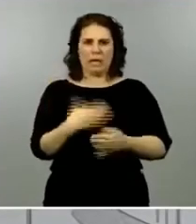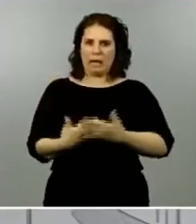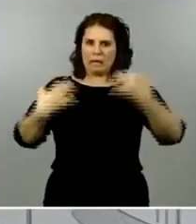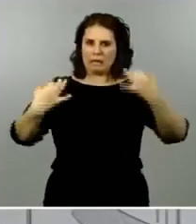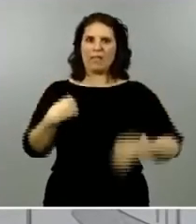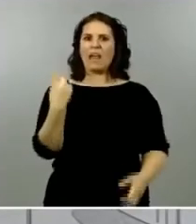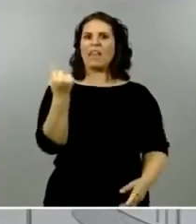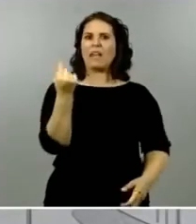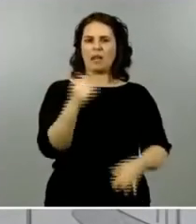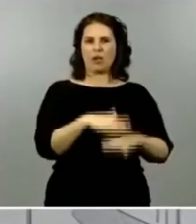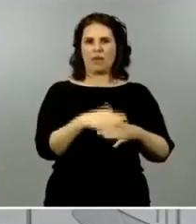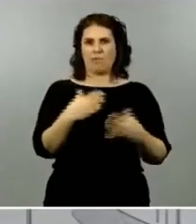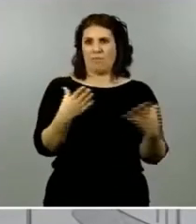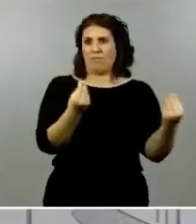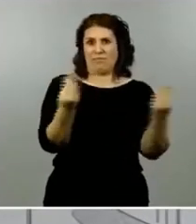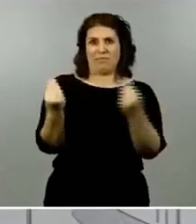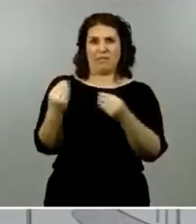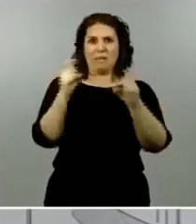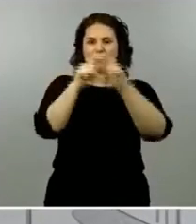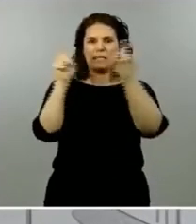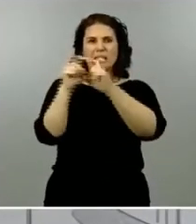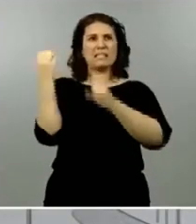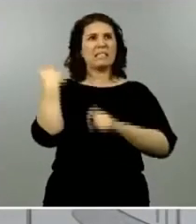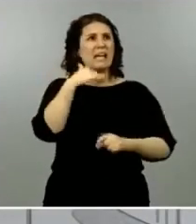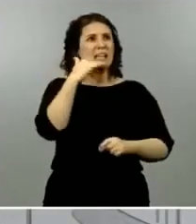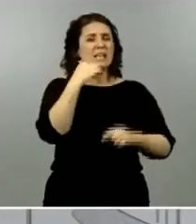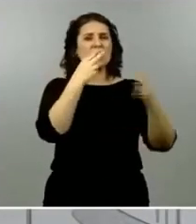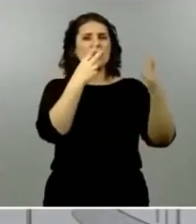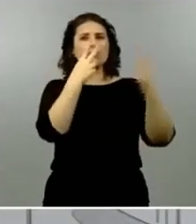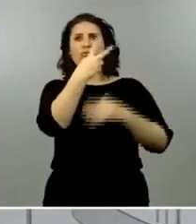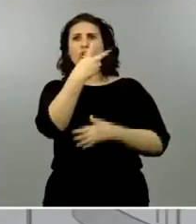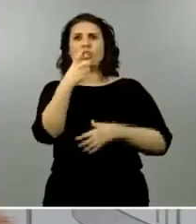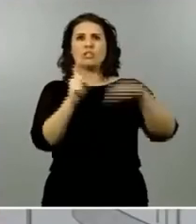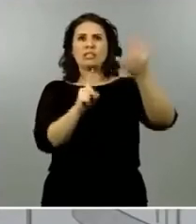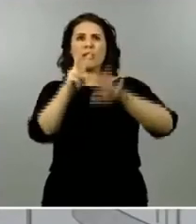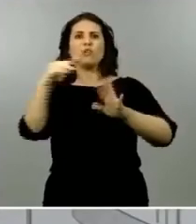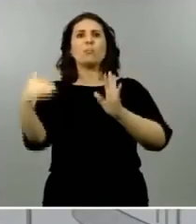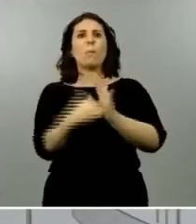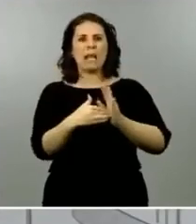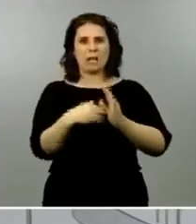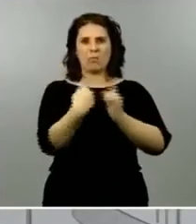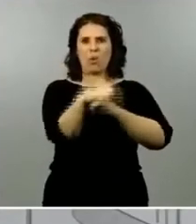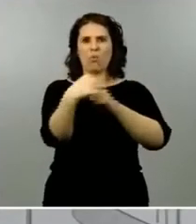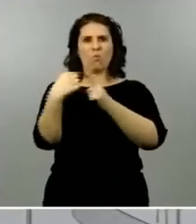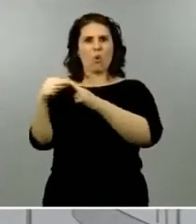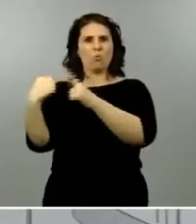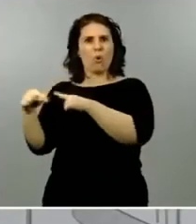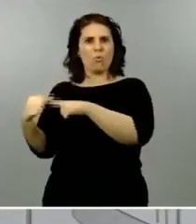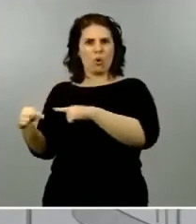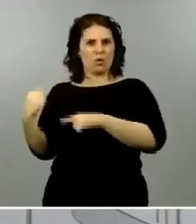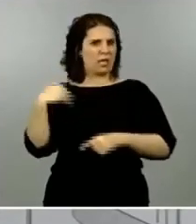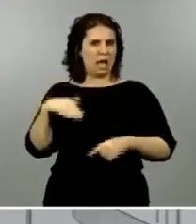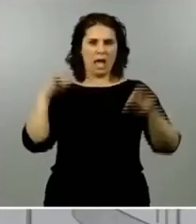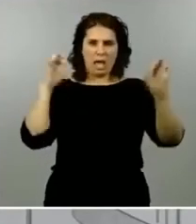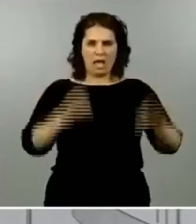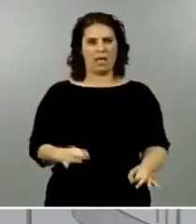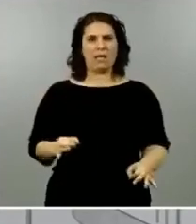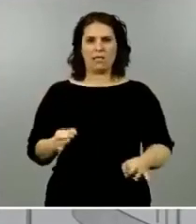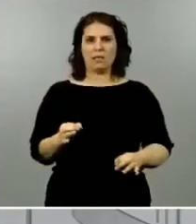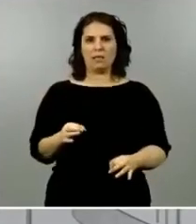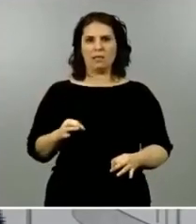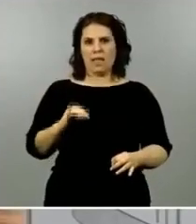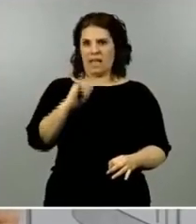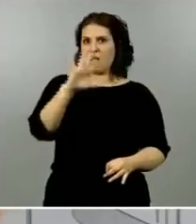miles de empresas son ya casi 262.000 operaciones las que se han cerrado con las primeras líneas de créditos ICOs